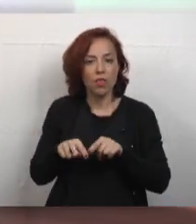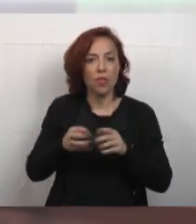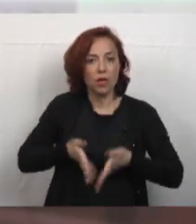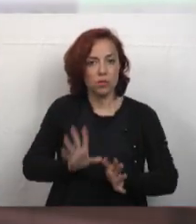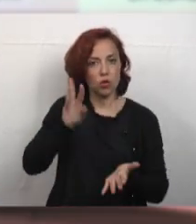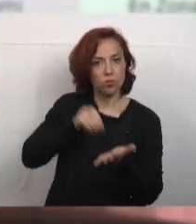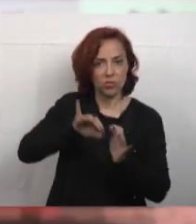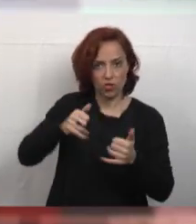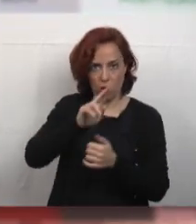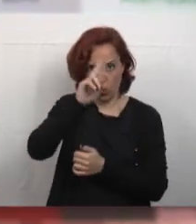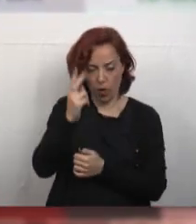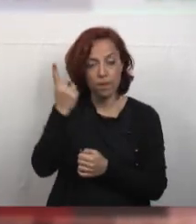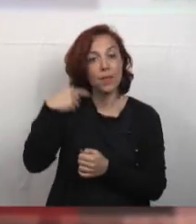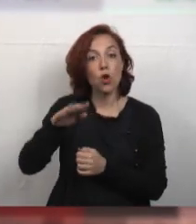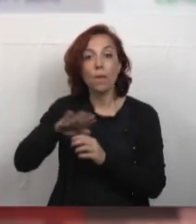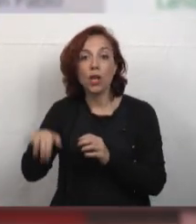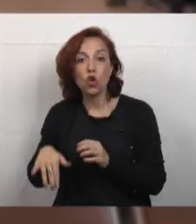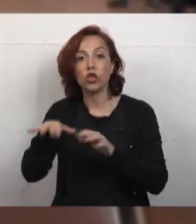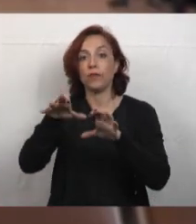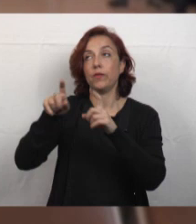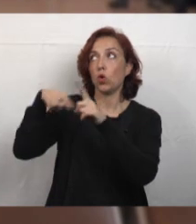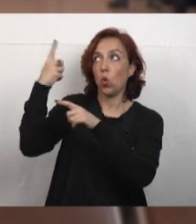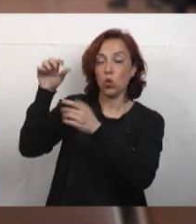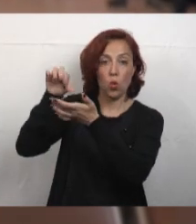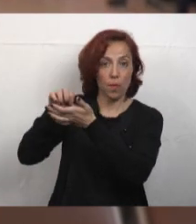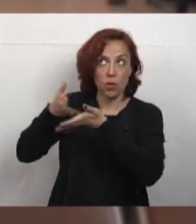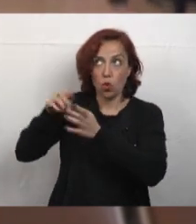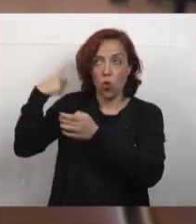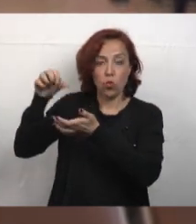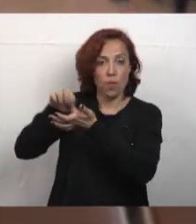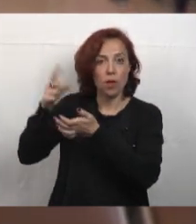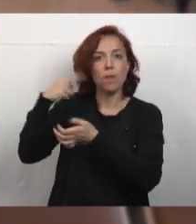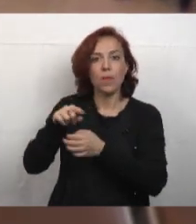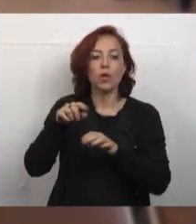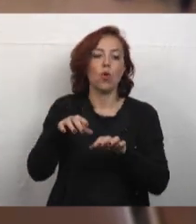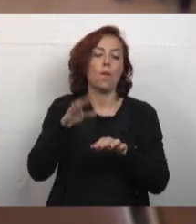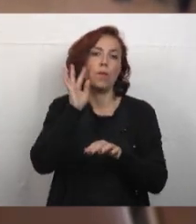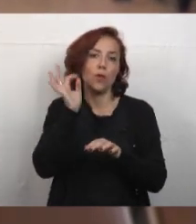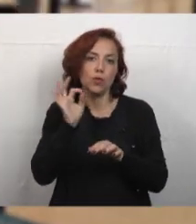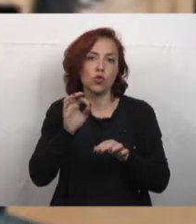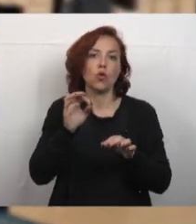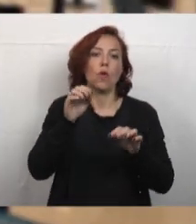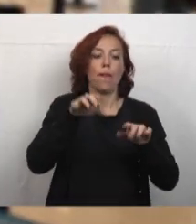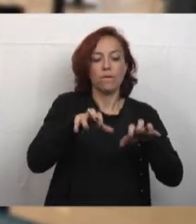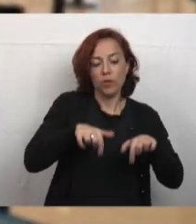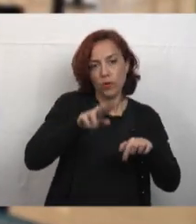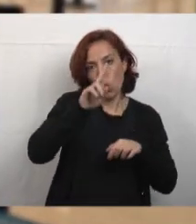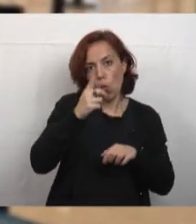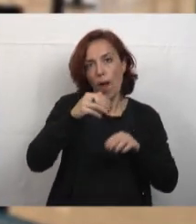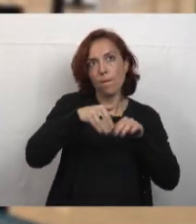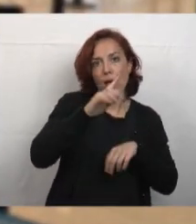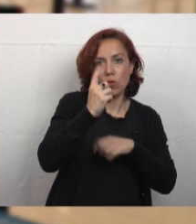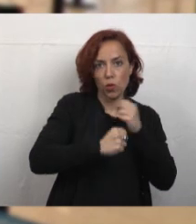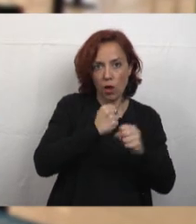partida de nacimiento inscripta. En los casos de los menores extranjeros que no han iniciado la residencia en Uruguay, pero sí tienen su residencia habitual en el país mayor a un